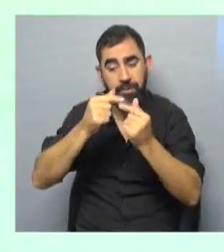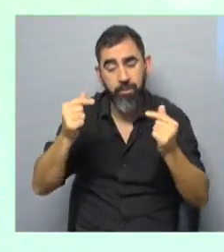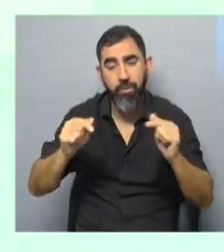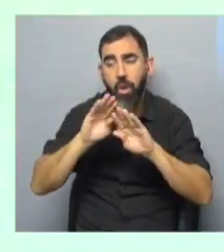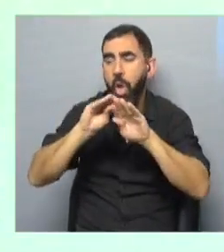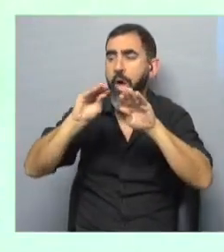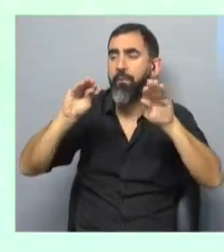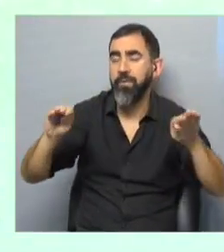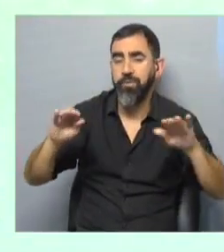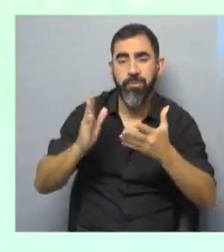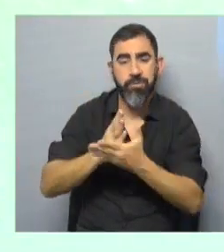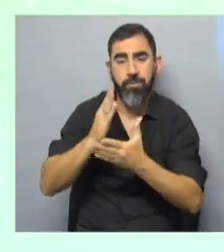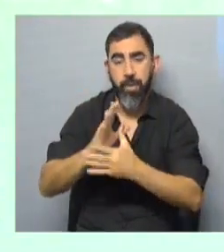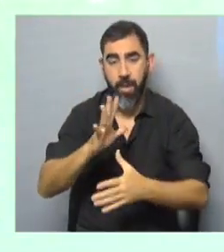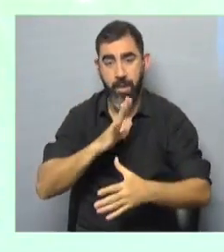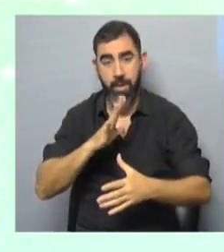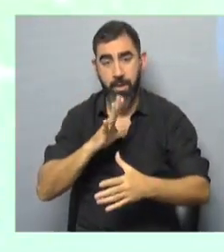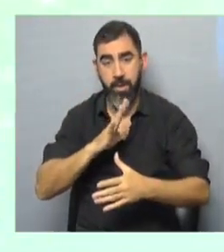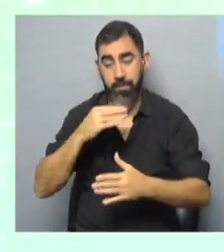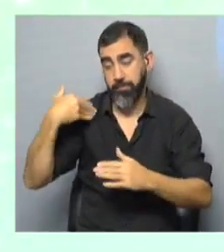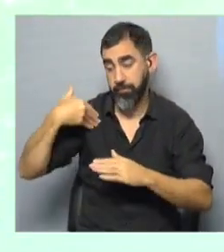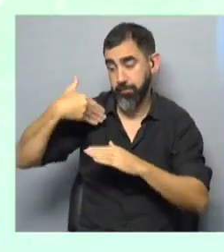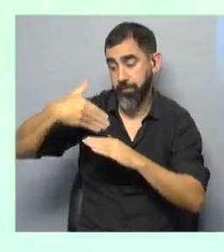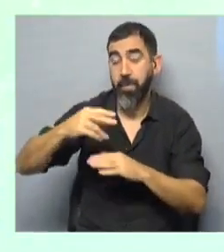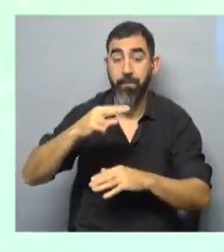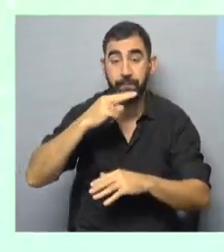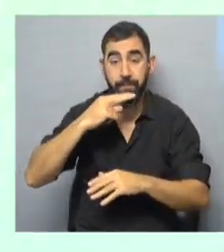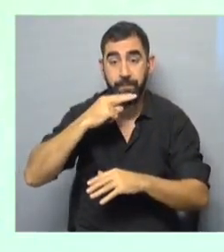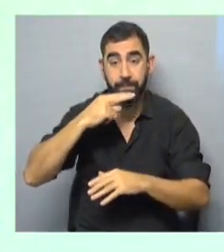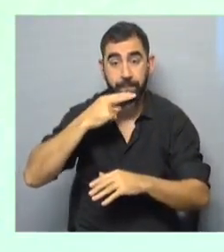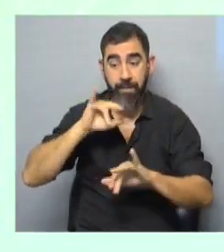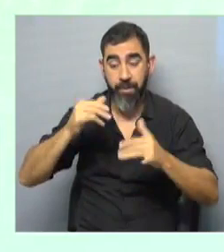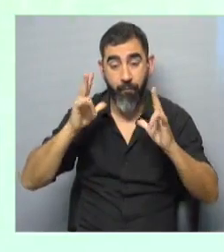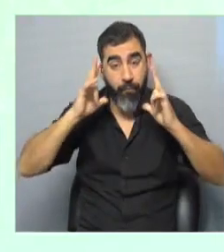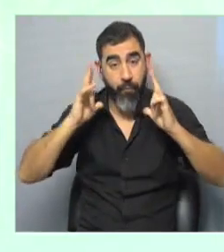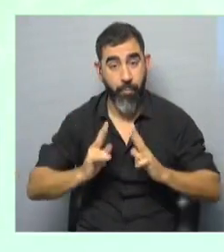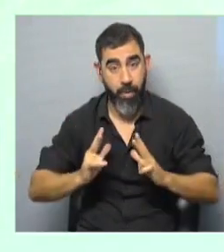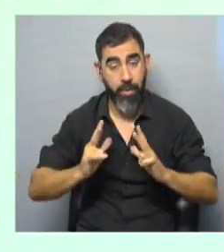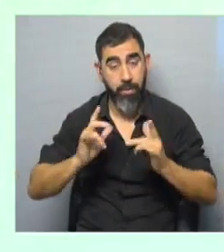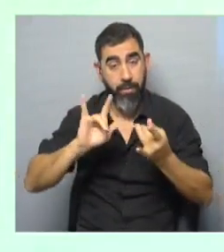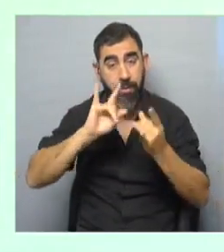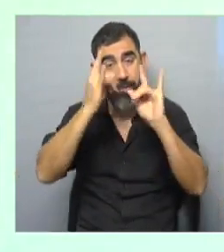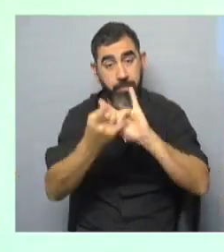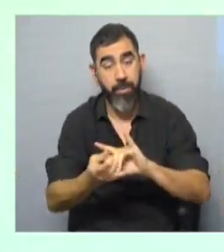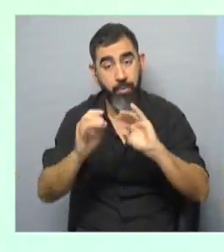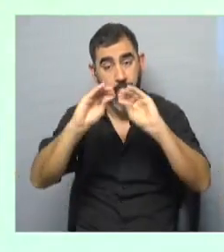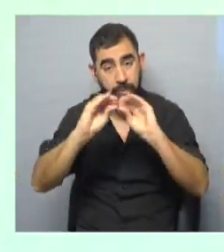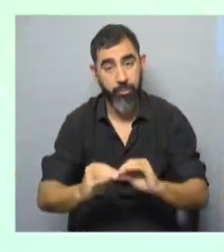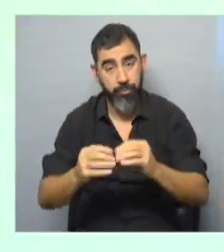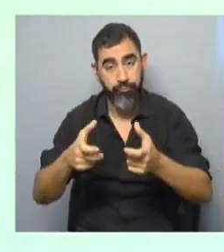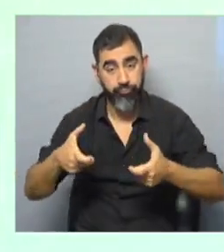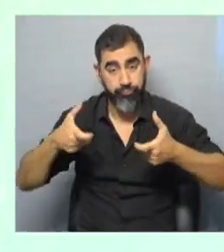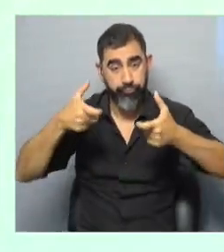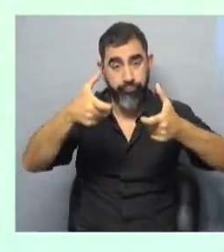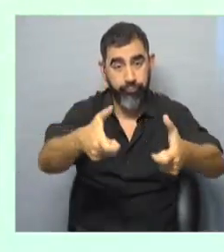anuncios que hemos estado teniendo y a partir del día viernes que entró formalmente o que se hizo entrega la